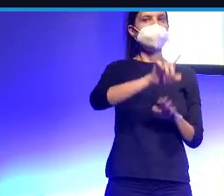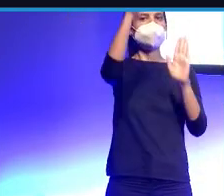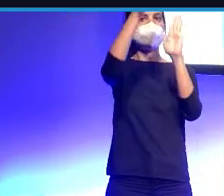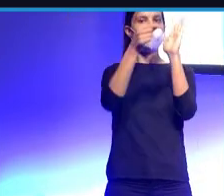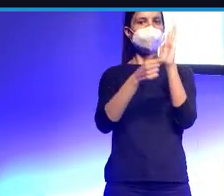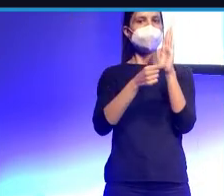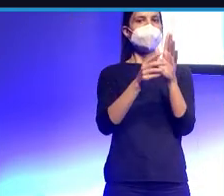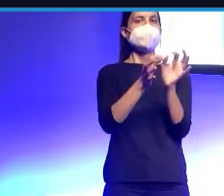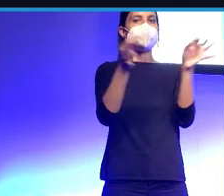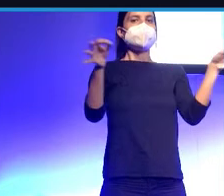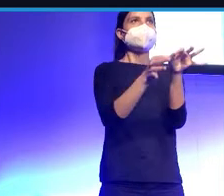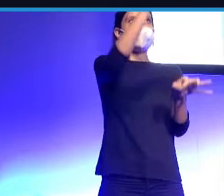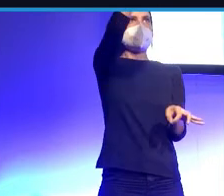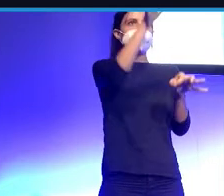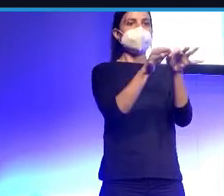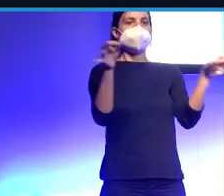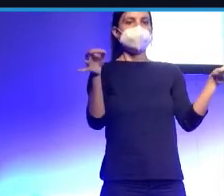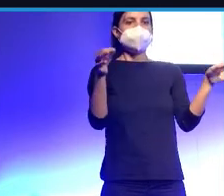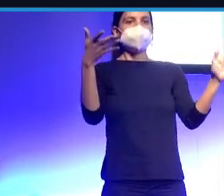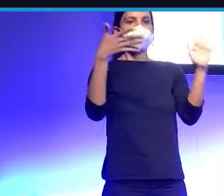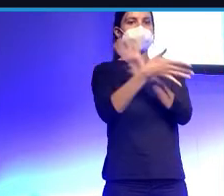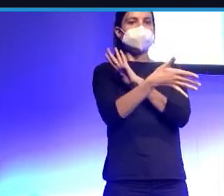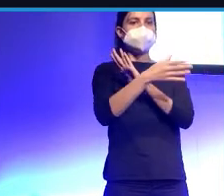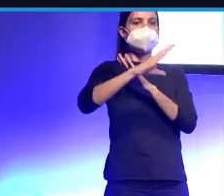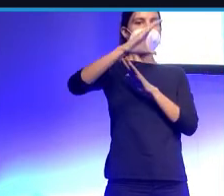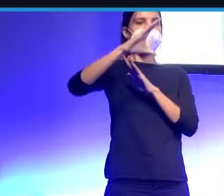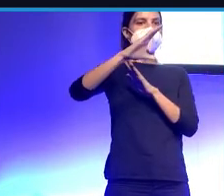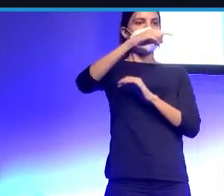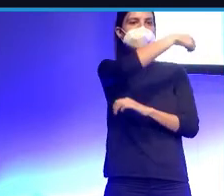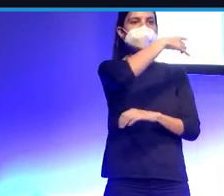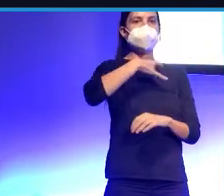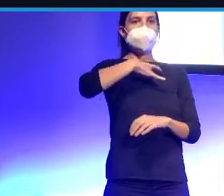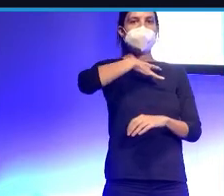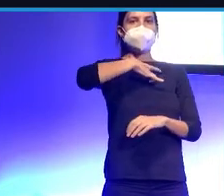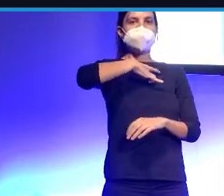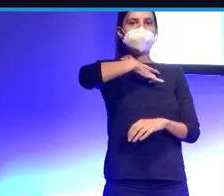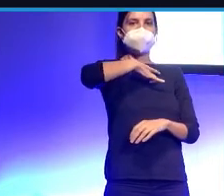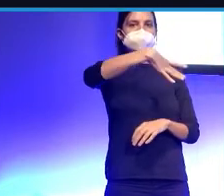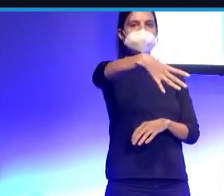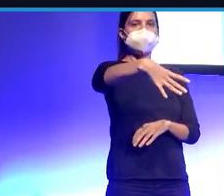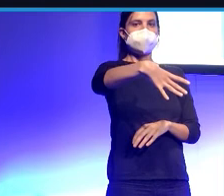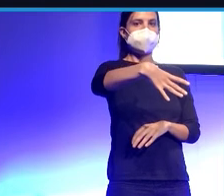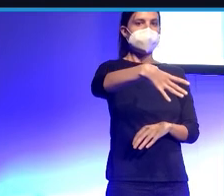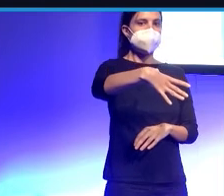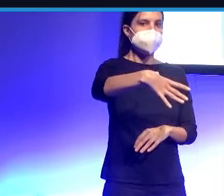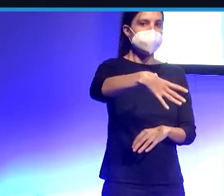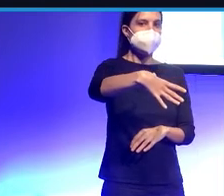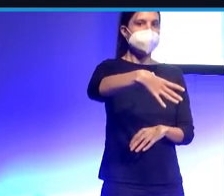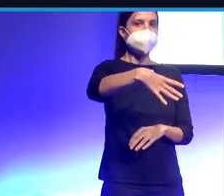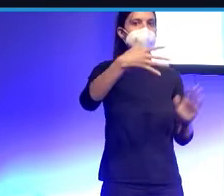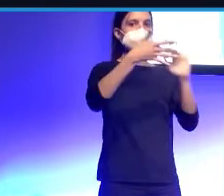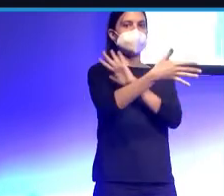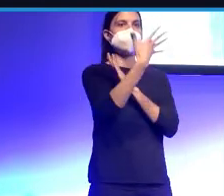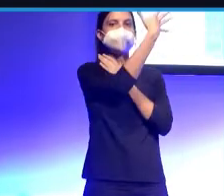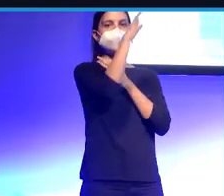es la probabilidad de que ese tiro acabe en gol. Entonces, ese tiro que veis ahí, blanco, que ha sido un gol, tan cerca de la portería, pues, probablemente tendría un 50, a mejor